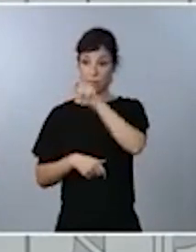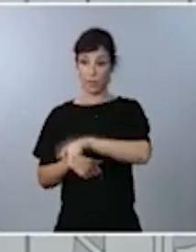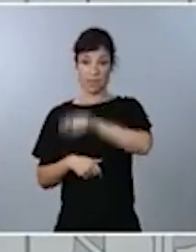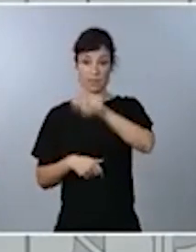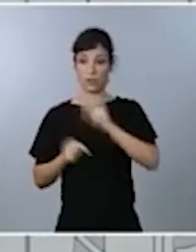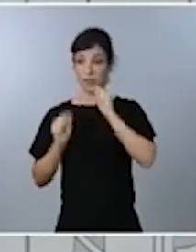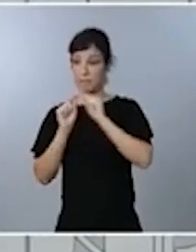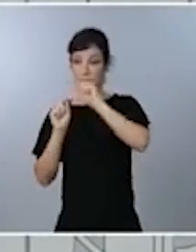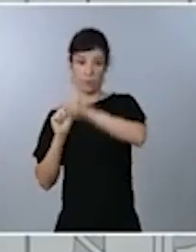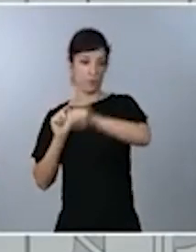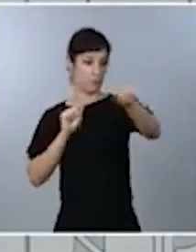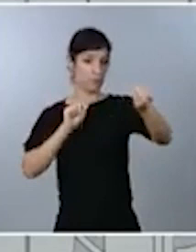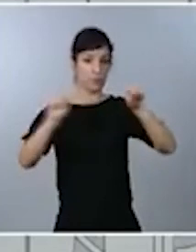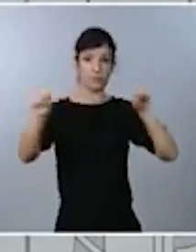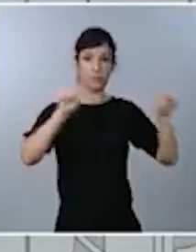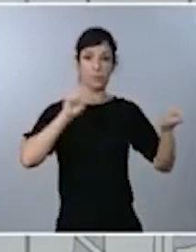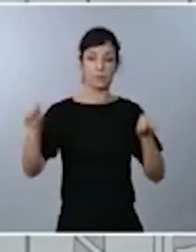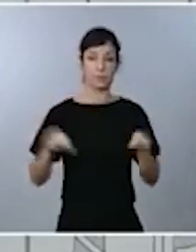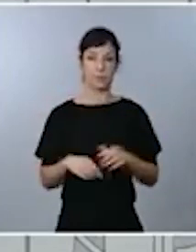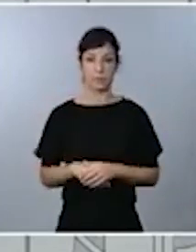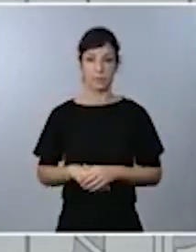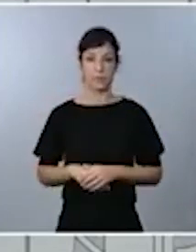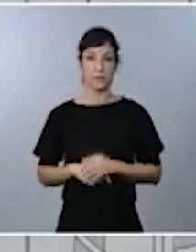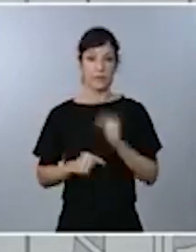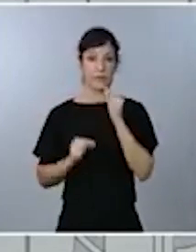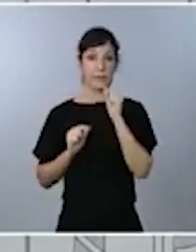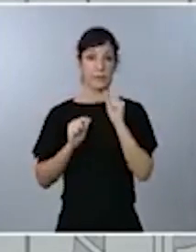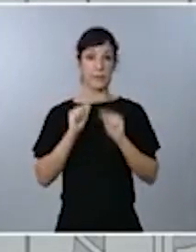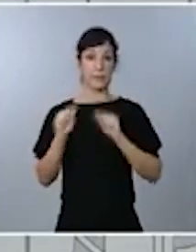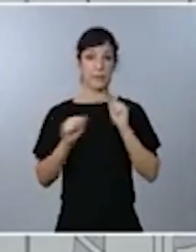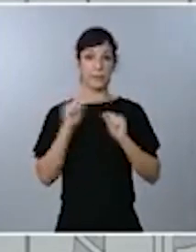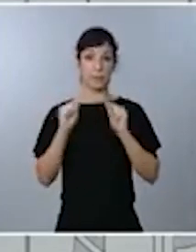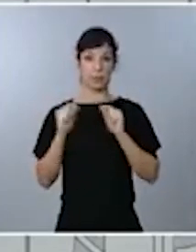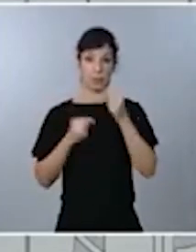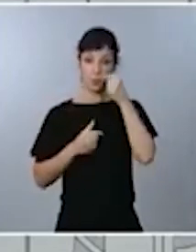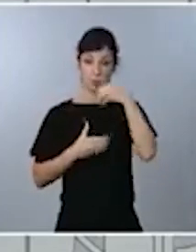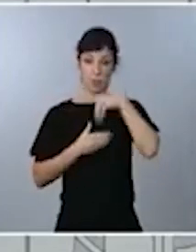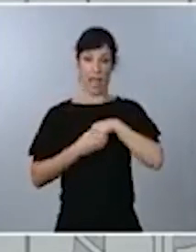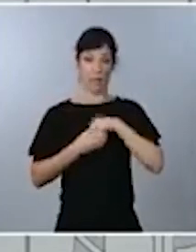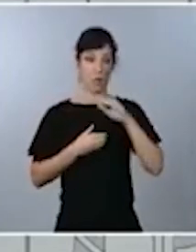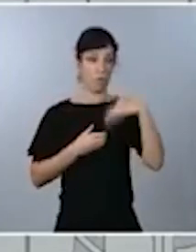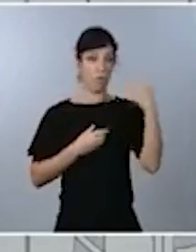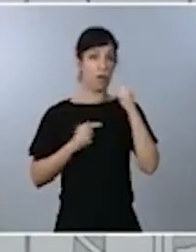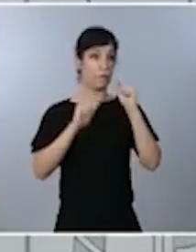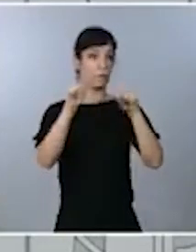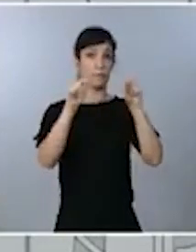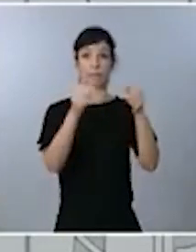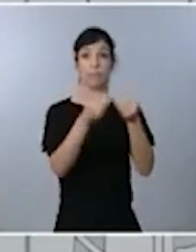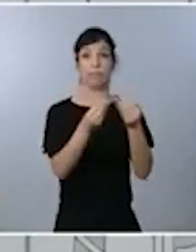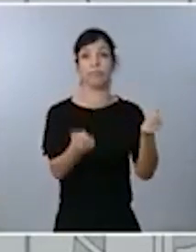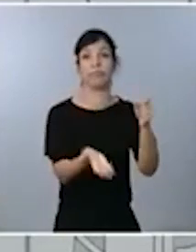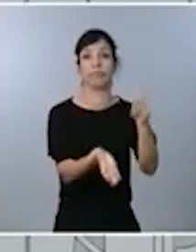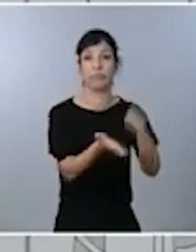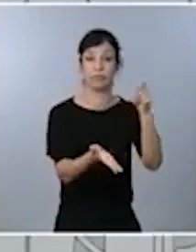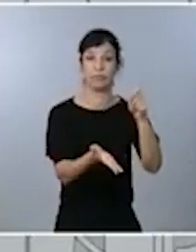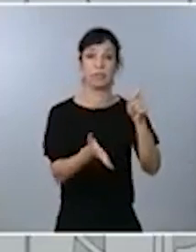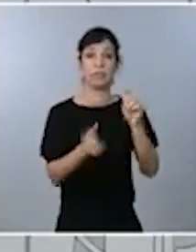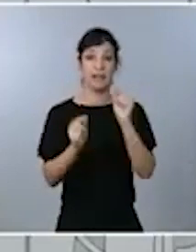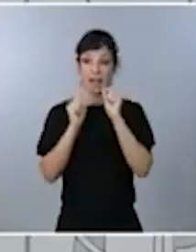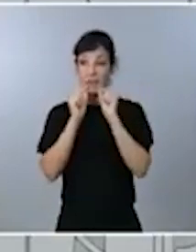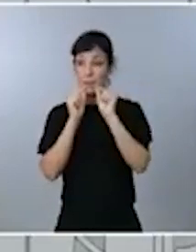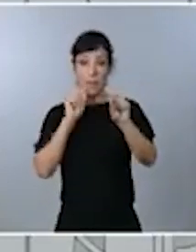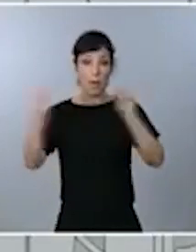solo ni puede sobrevivir mucho tiempo fuera de los organismos humanos. Y para contener los contagios, lo que tenemos que hacer